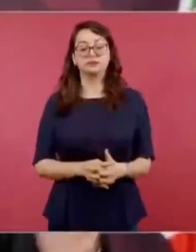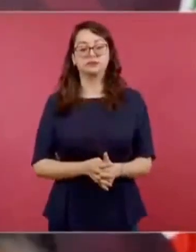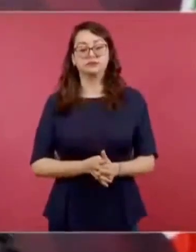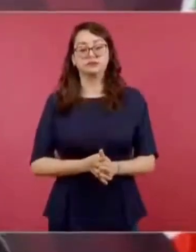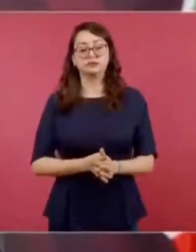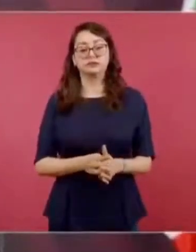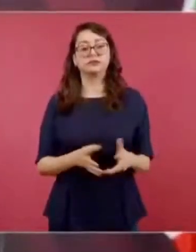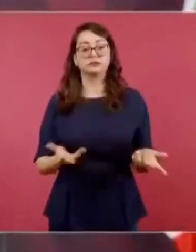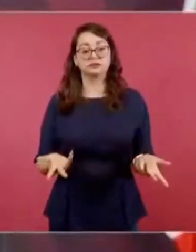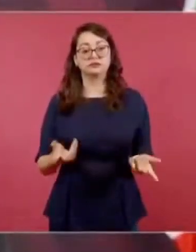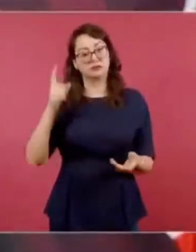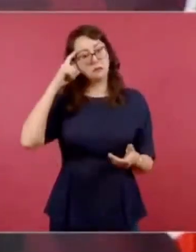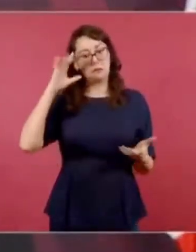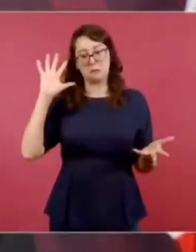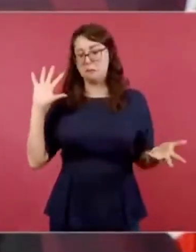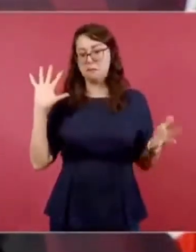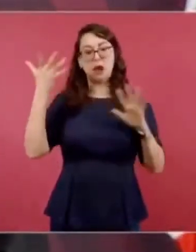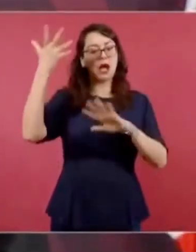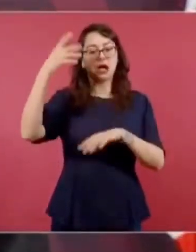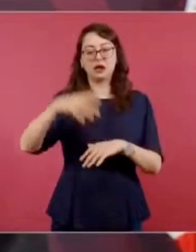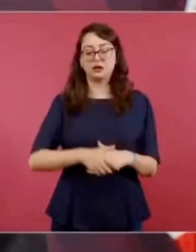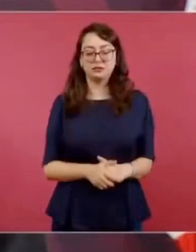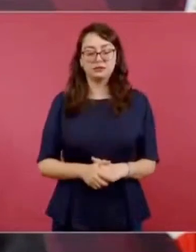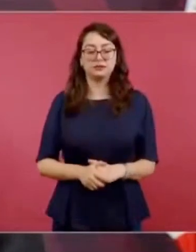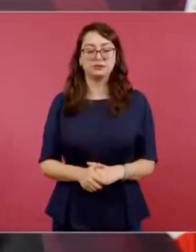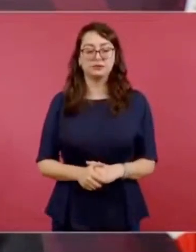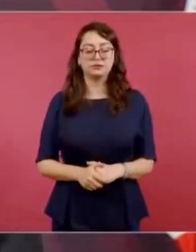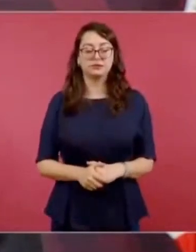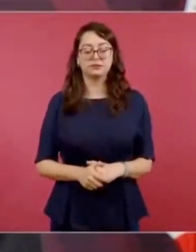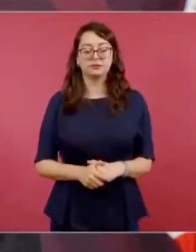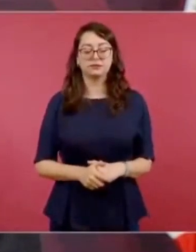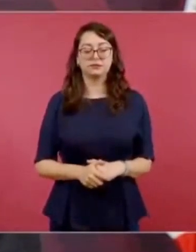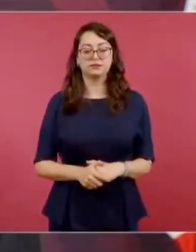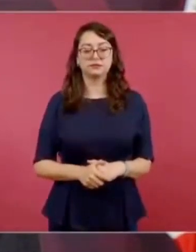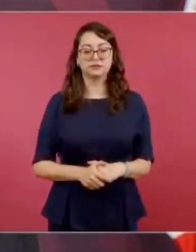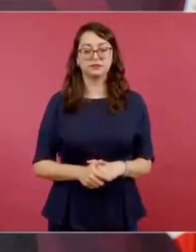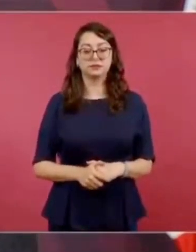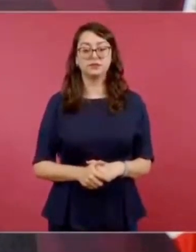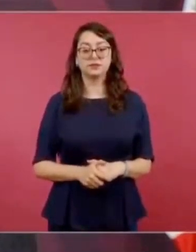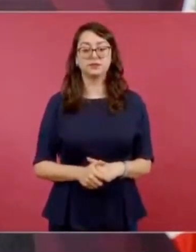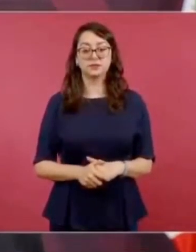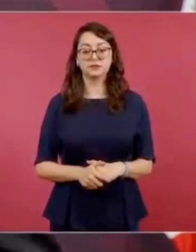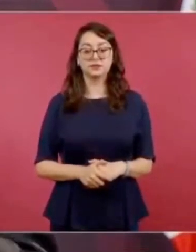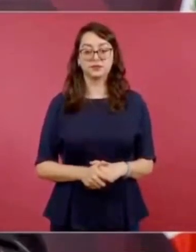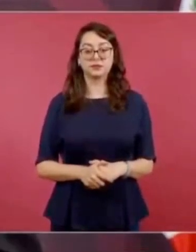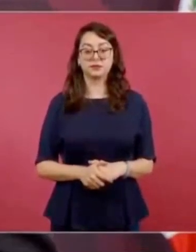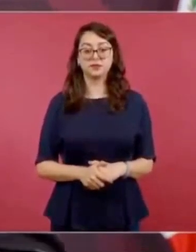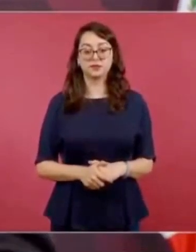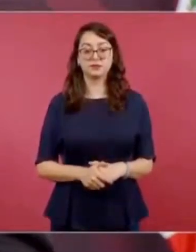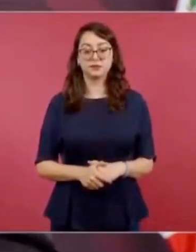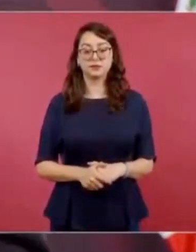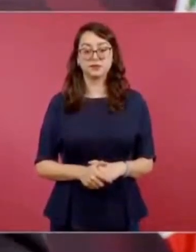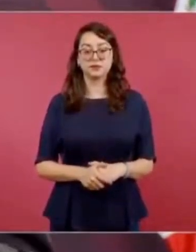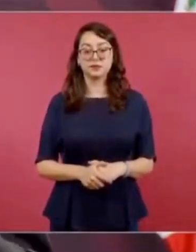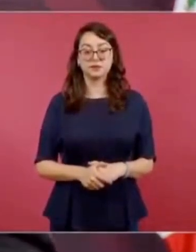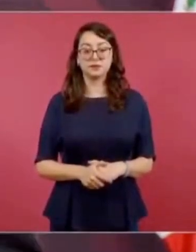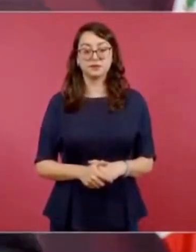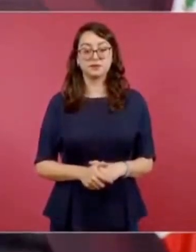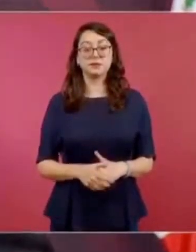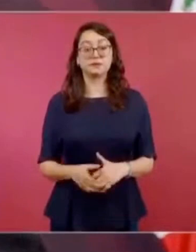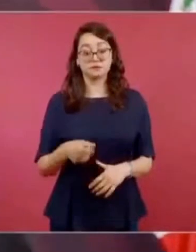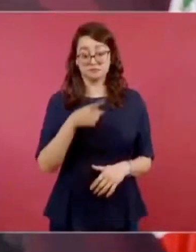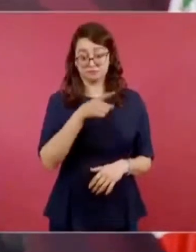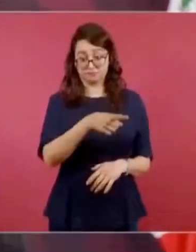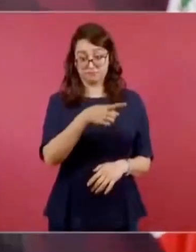lo irracional de las revoluciones. Este cineasta Raúl